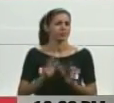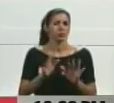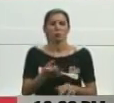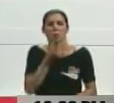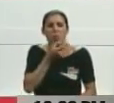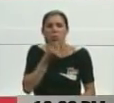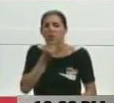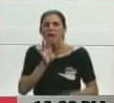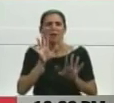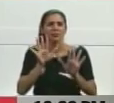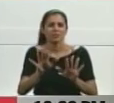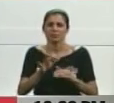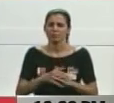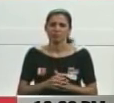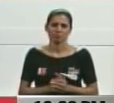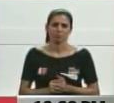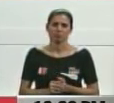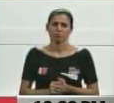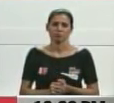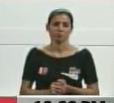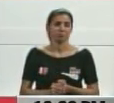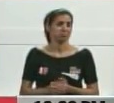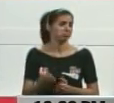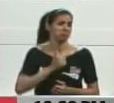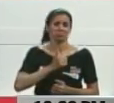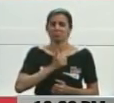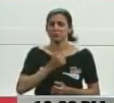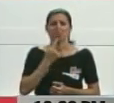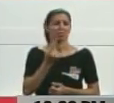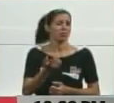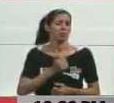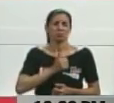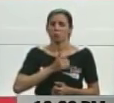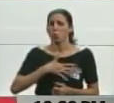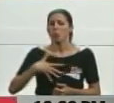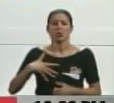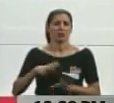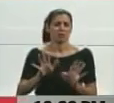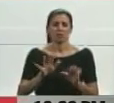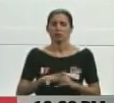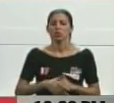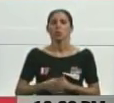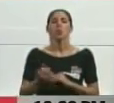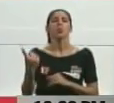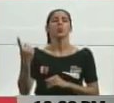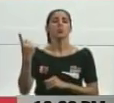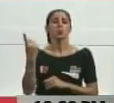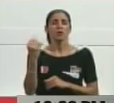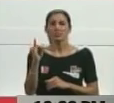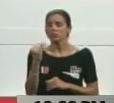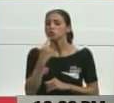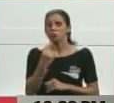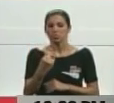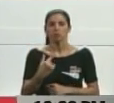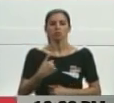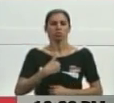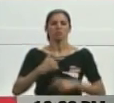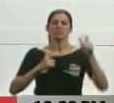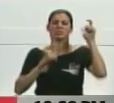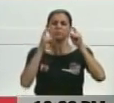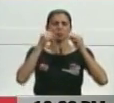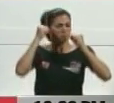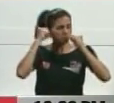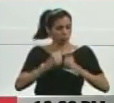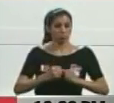Así es la vida, ¿vale? Digan lo que quieran. Nosotros dijimos un día, somos chavistas radicales. Hasta el